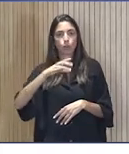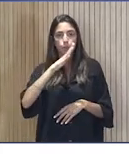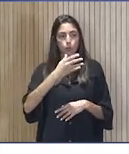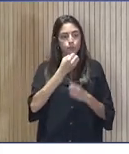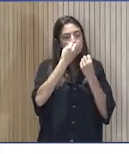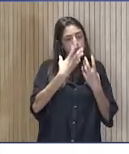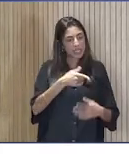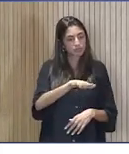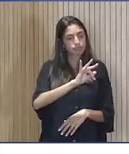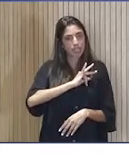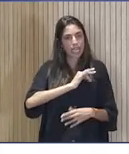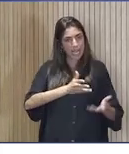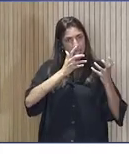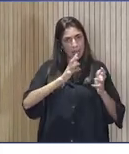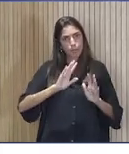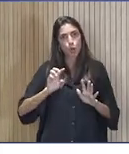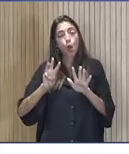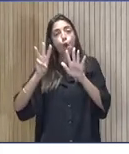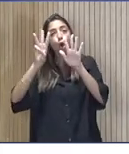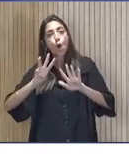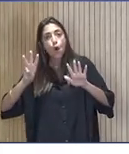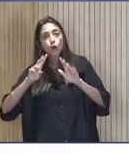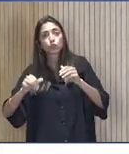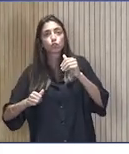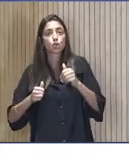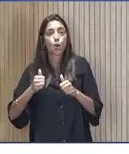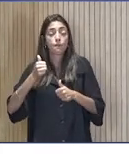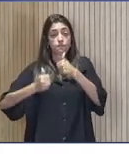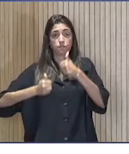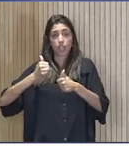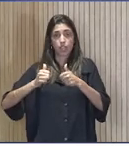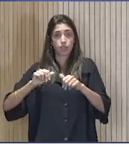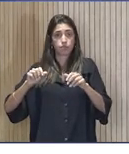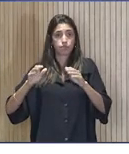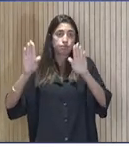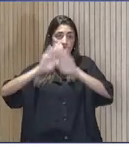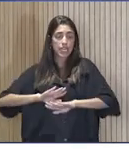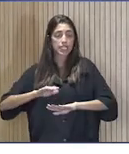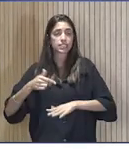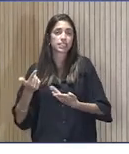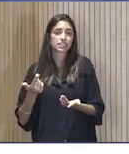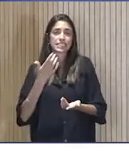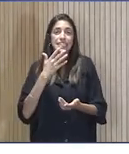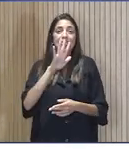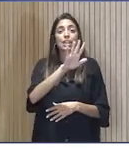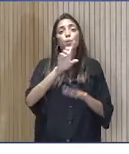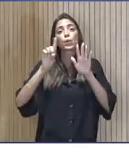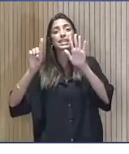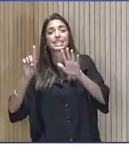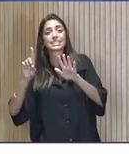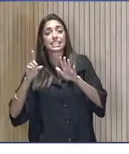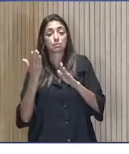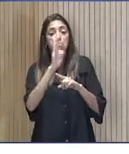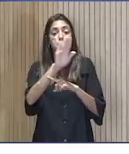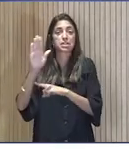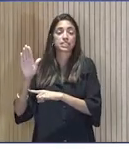Y los otros ocho finalistas. Y los otros 56 que se presentaron. Pero es lo que hay.